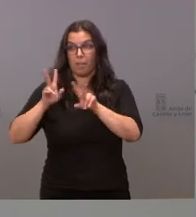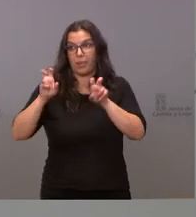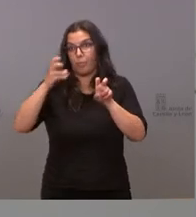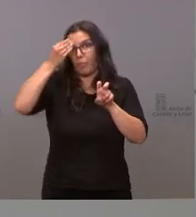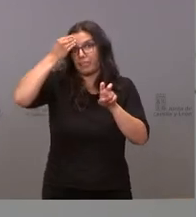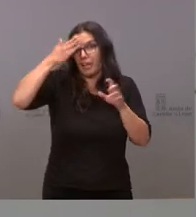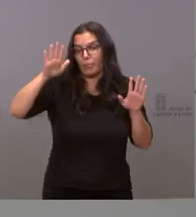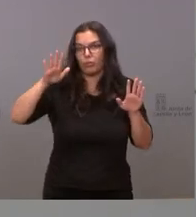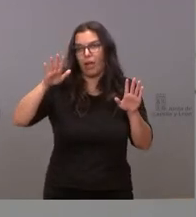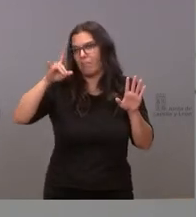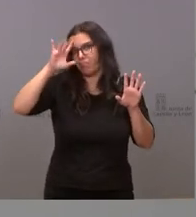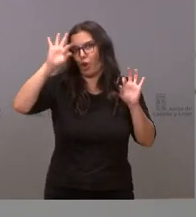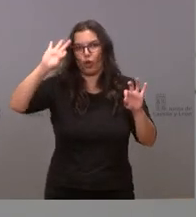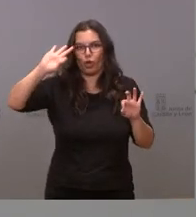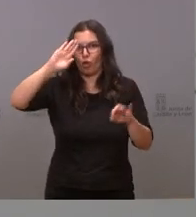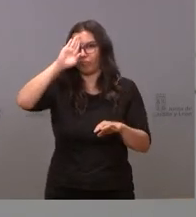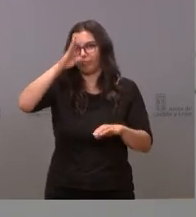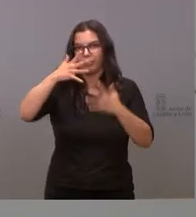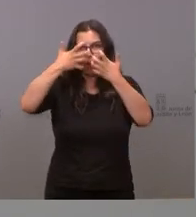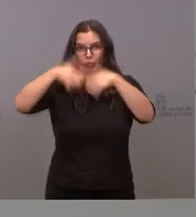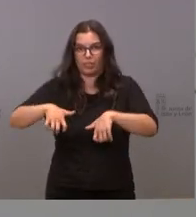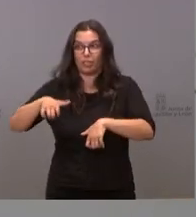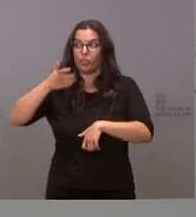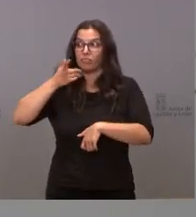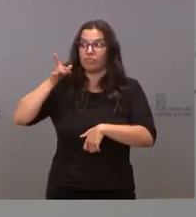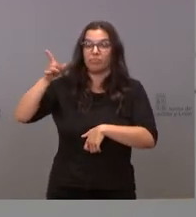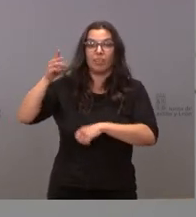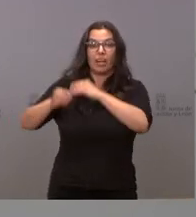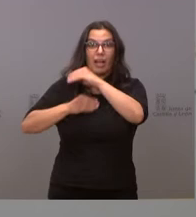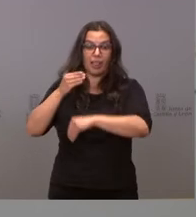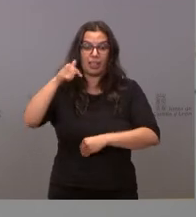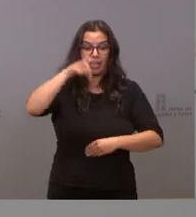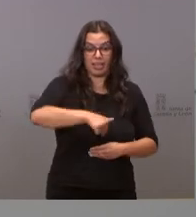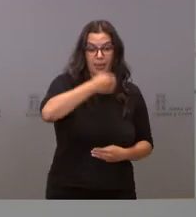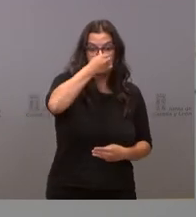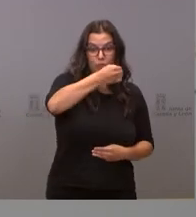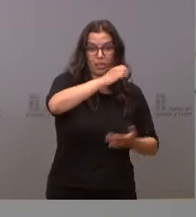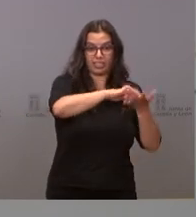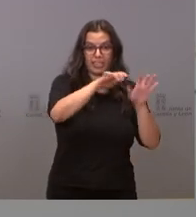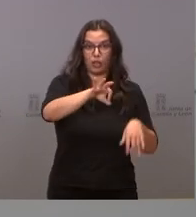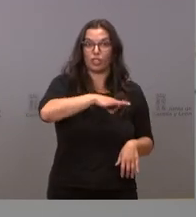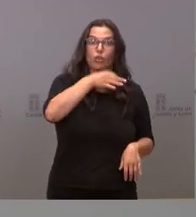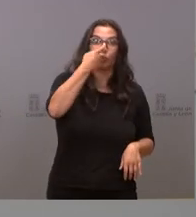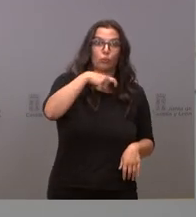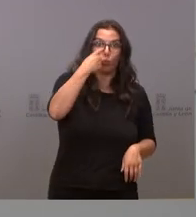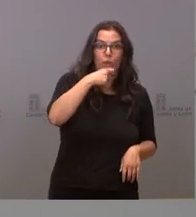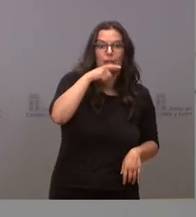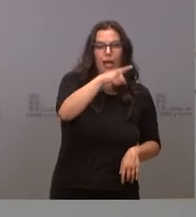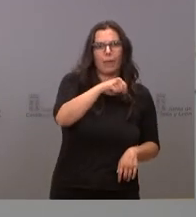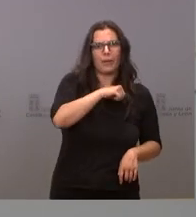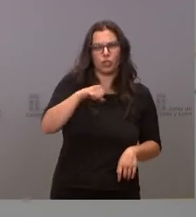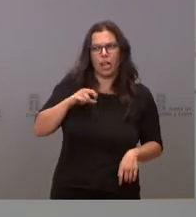en el que el Partido Socialista de Castilla y León, el señor Tudanca, se iba a implicar